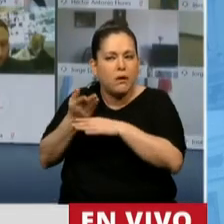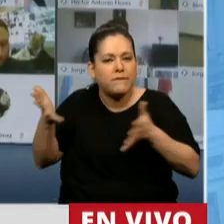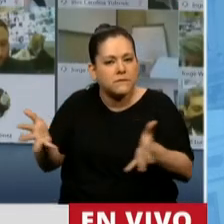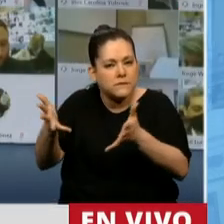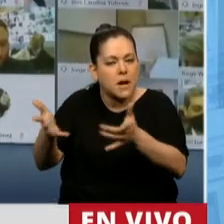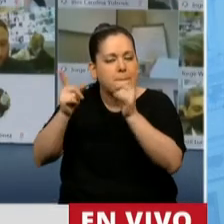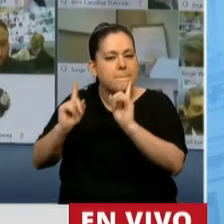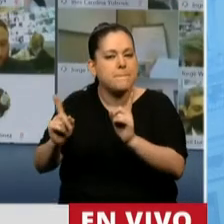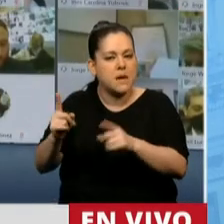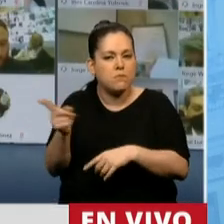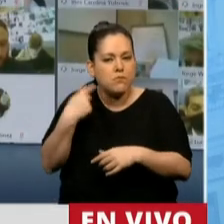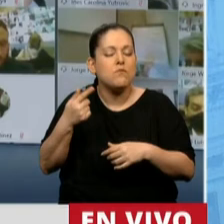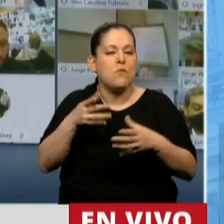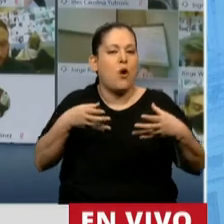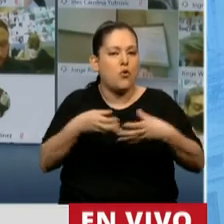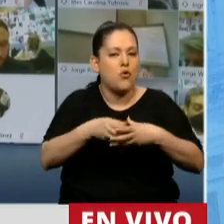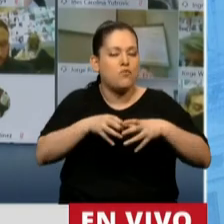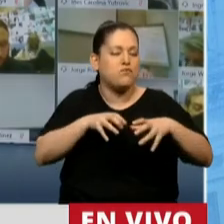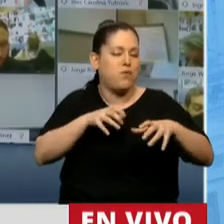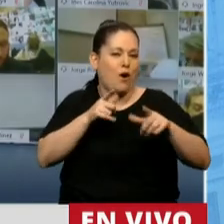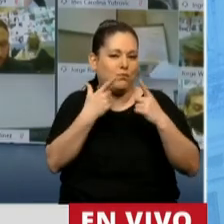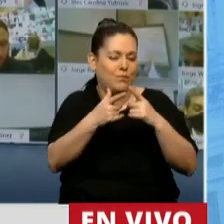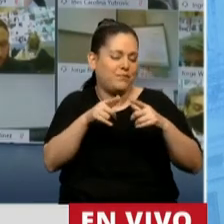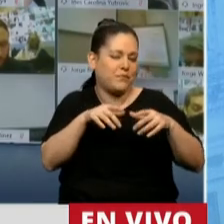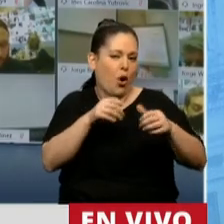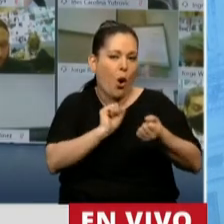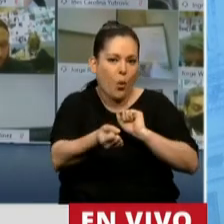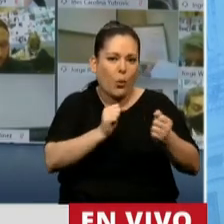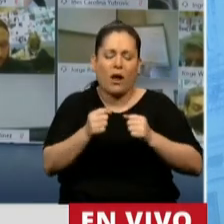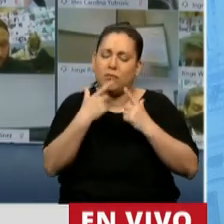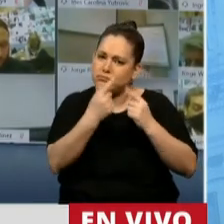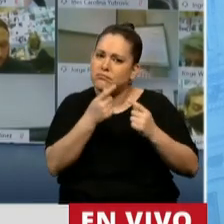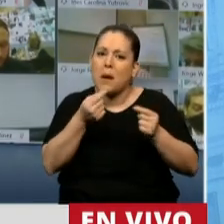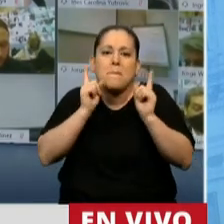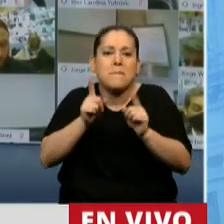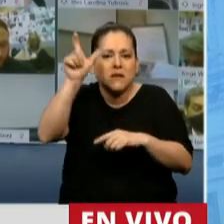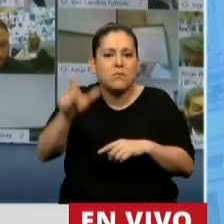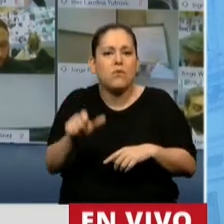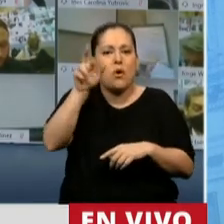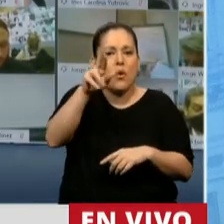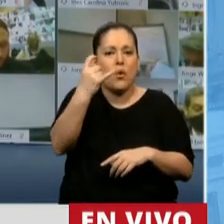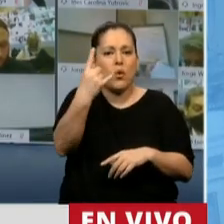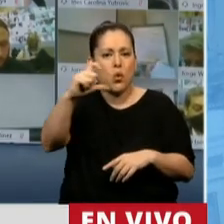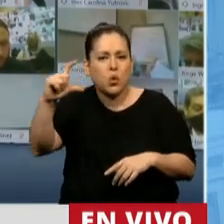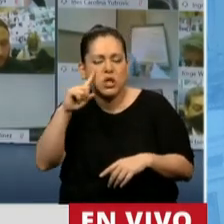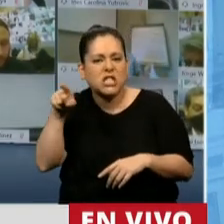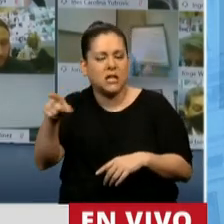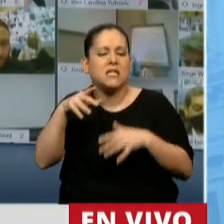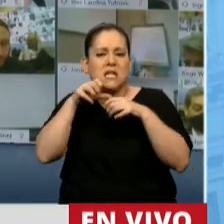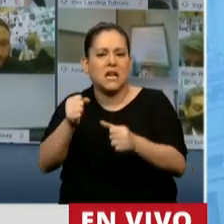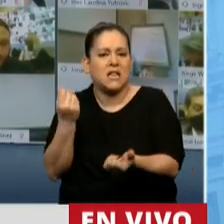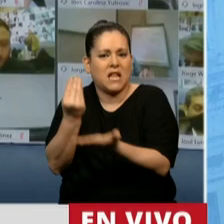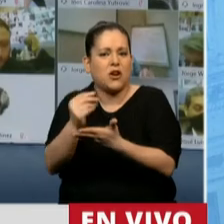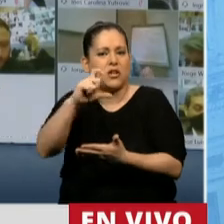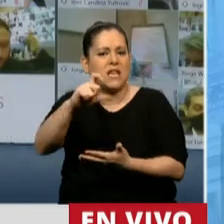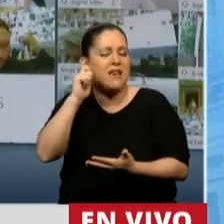siempre fue bandera del movimiento obrero organizado, como muy bien expresó Rucci al momento de ser elegido como Secretario General de la